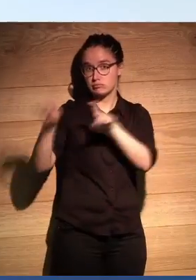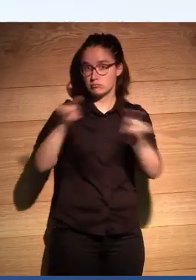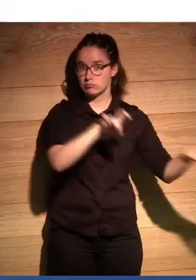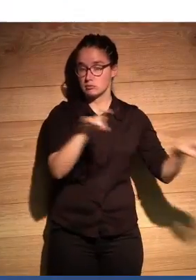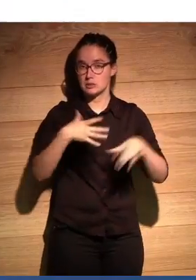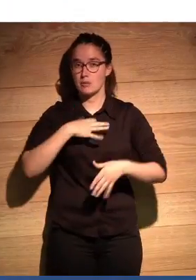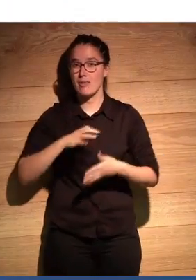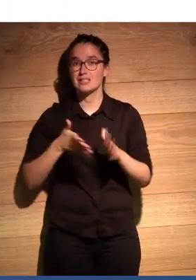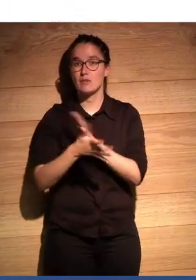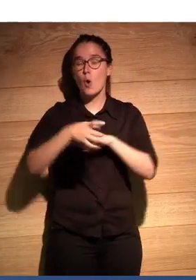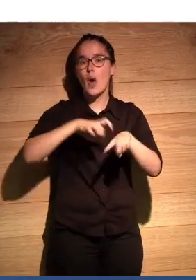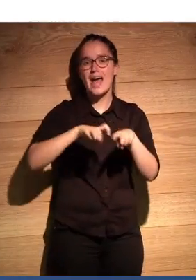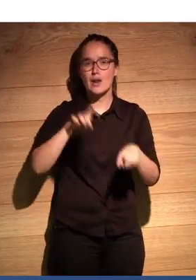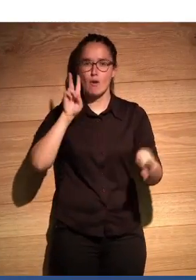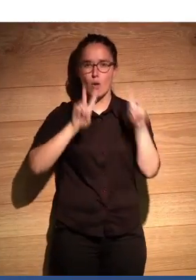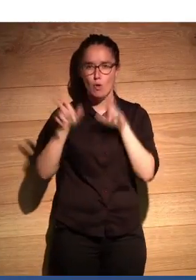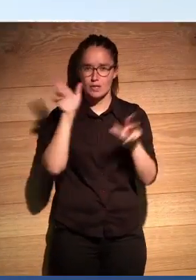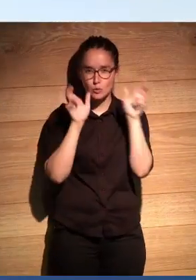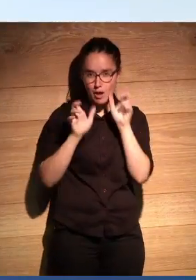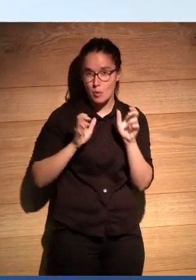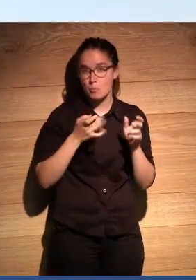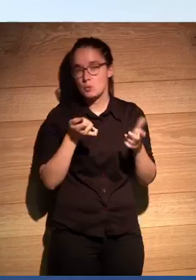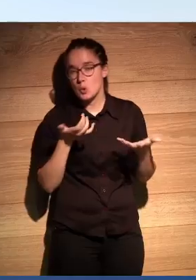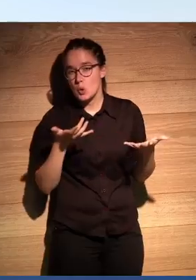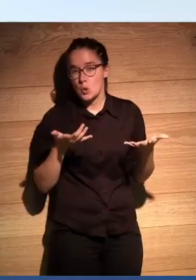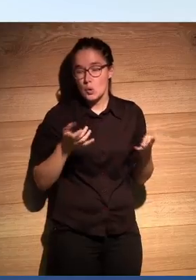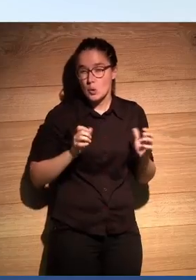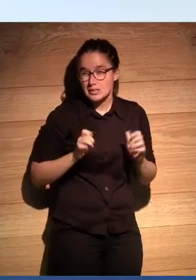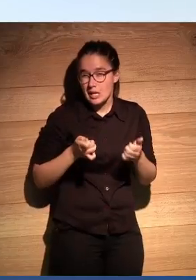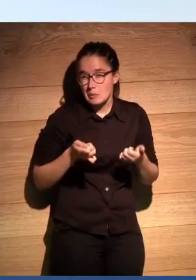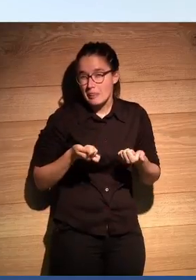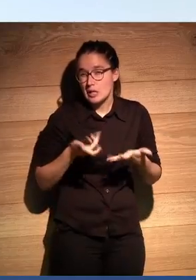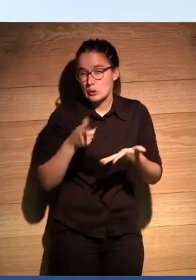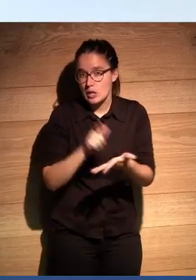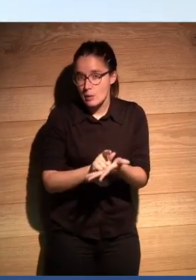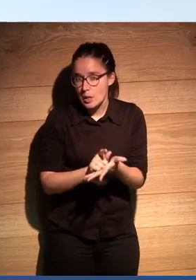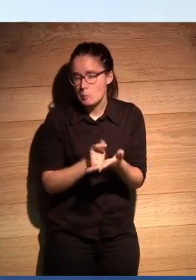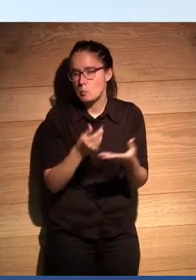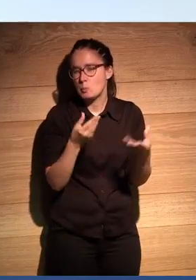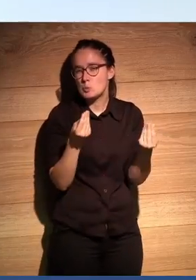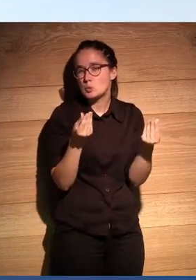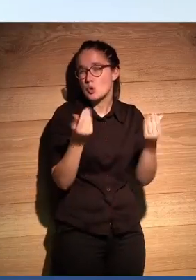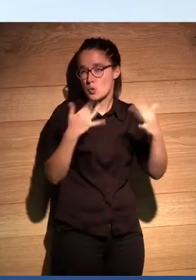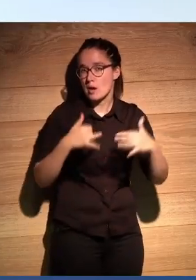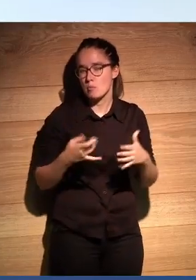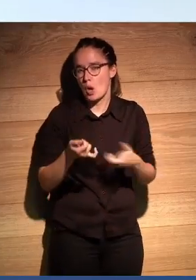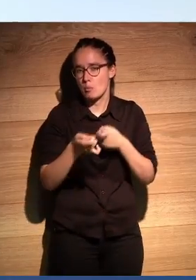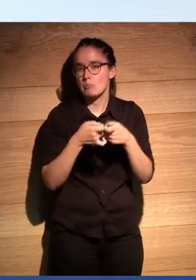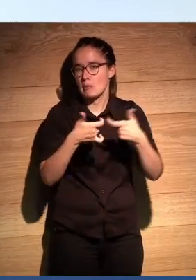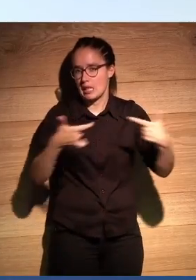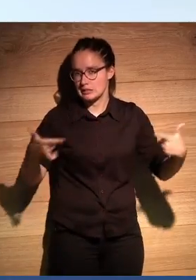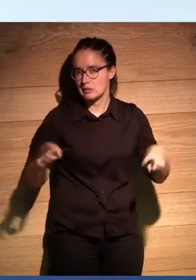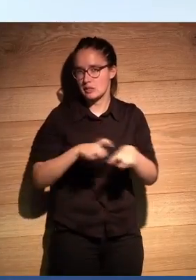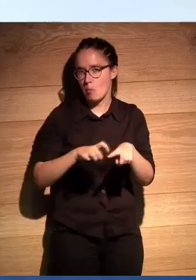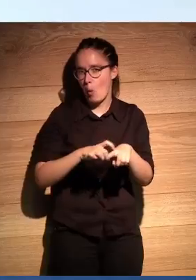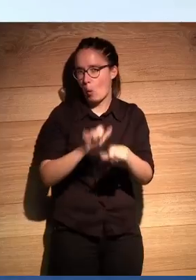bueno, es un género audiovisual que está un poco resurgiendo, no hay demasiados, ya hay cada vez más trabajos de este